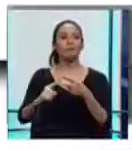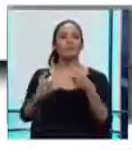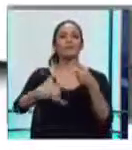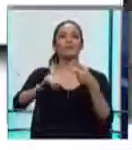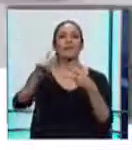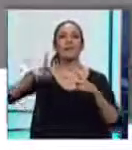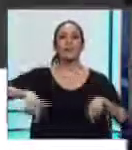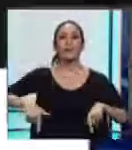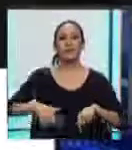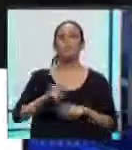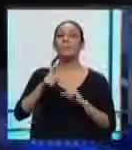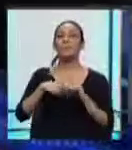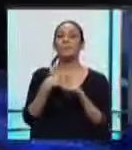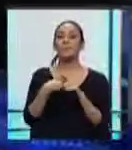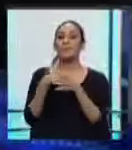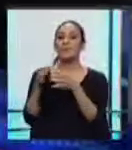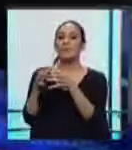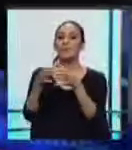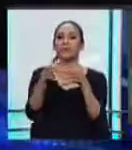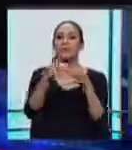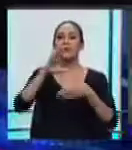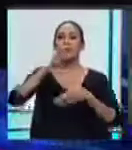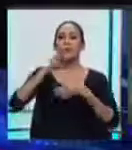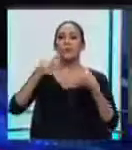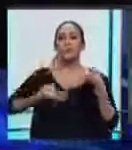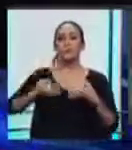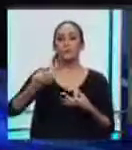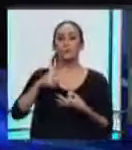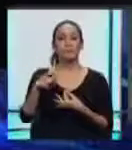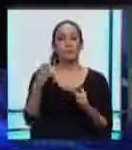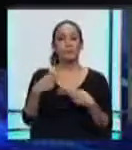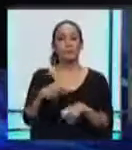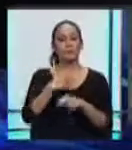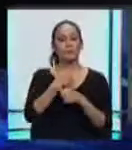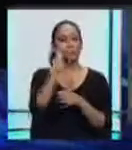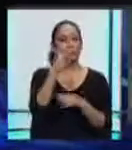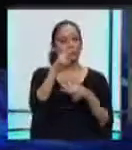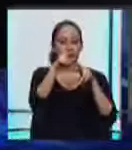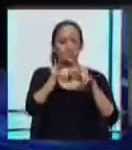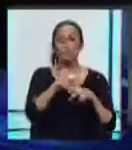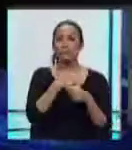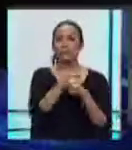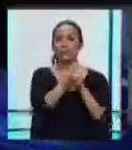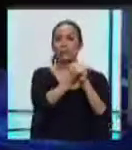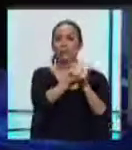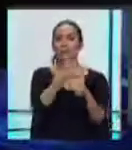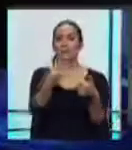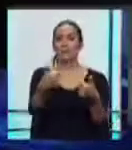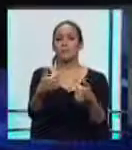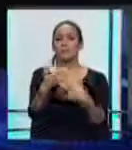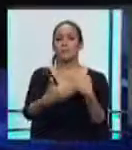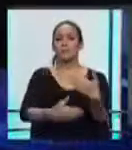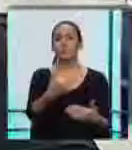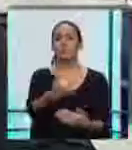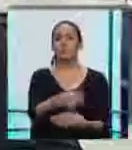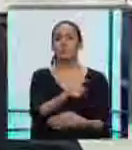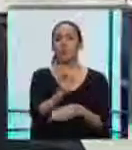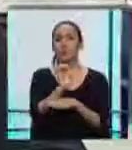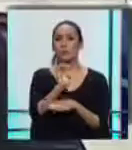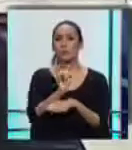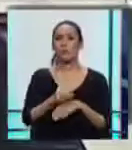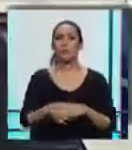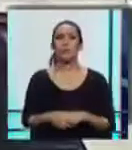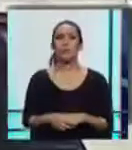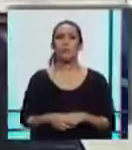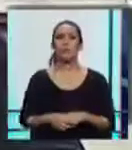reconocimiento se sumó la Asociación Americana de Juristas, quienes defendieron la validez de los resultados oficiales de las elecciones del 2 de abril en Ecuador. El Consejo